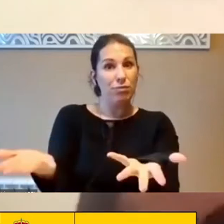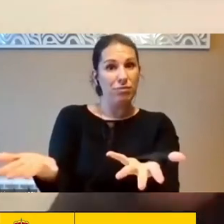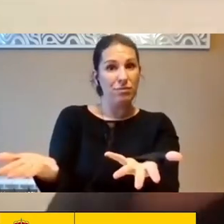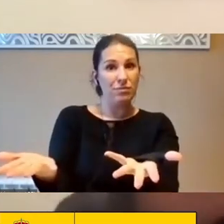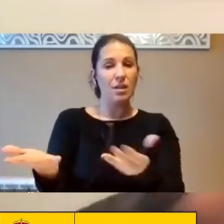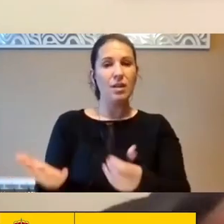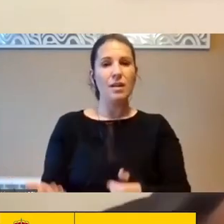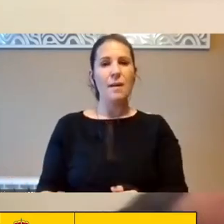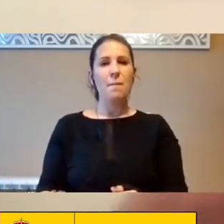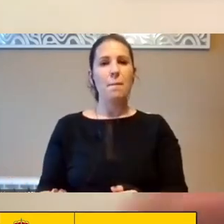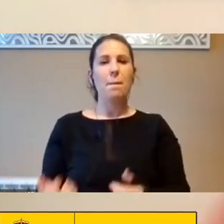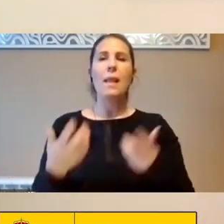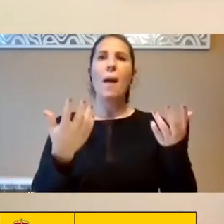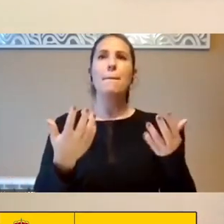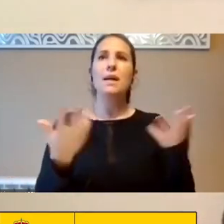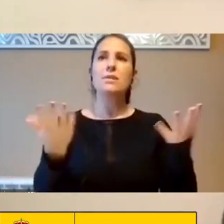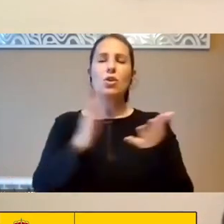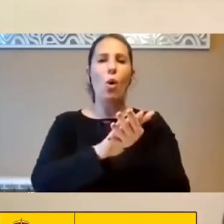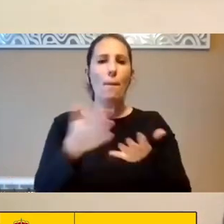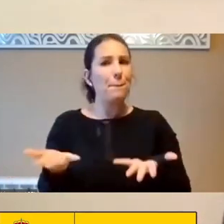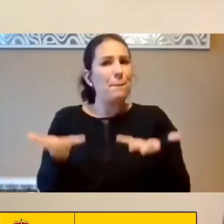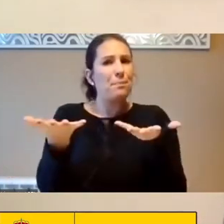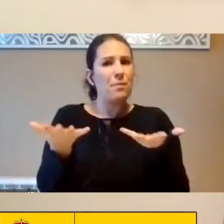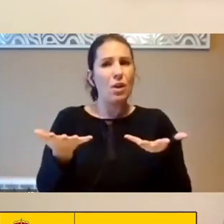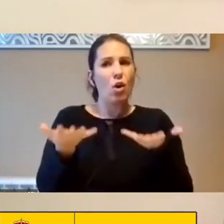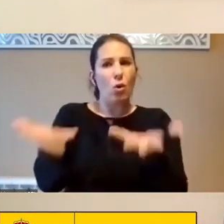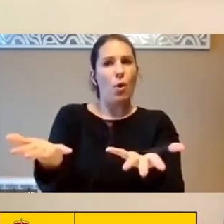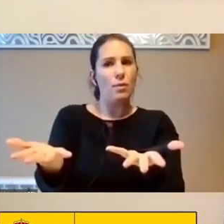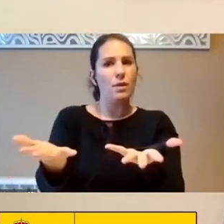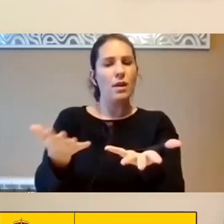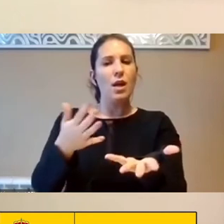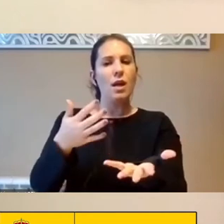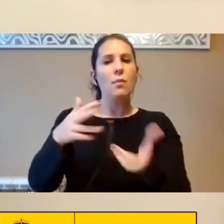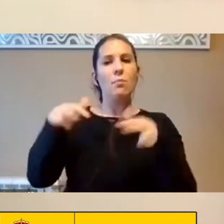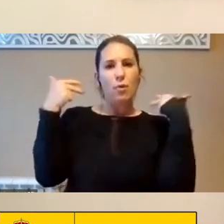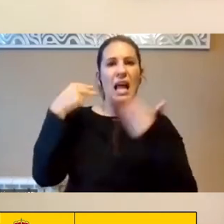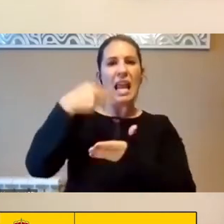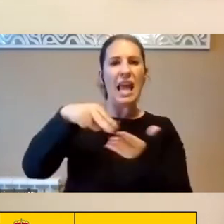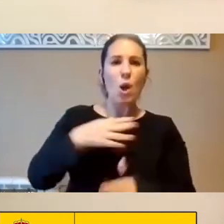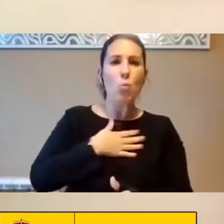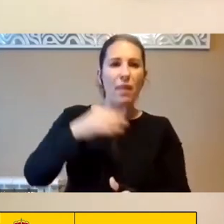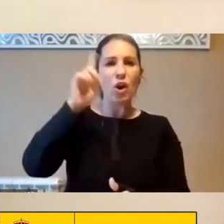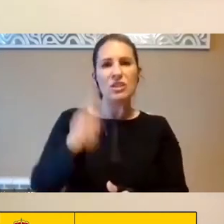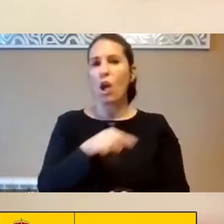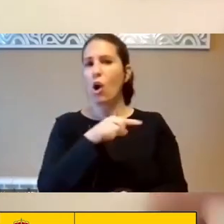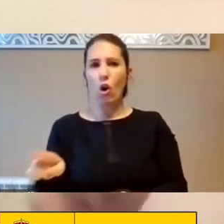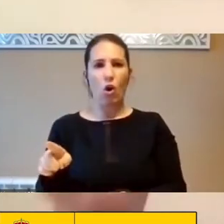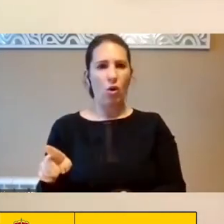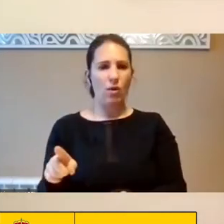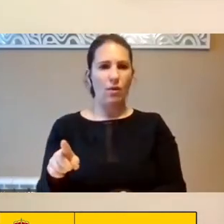Estamos Delegando Que Podemos Leer Y Que No Podemos Leer Dadas Las Condiciones En